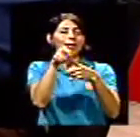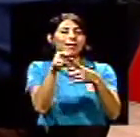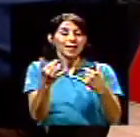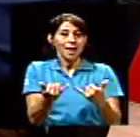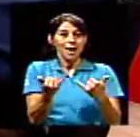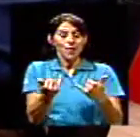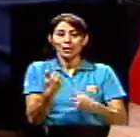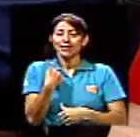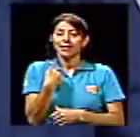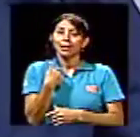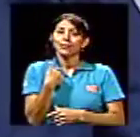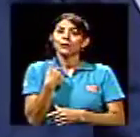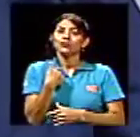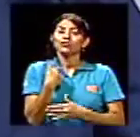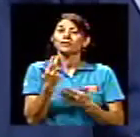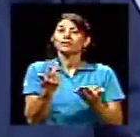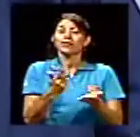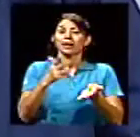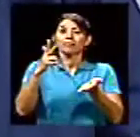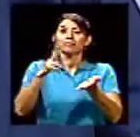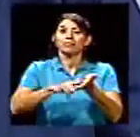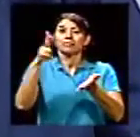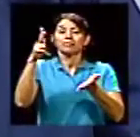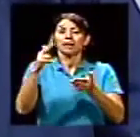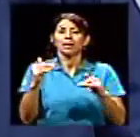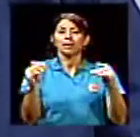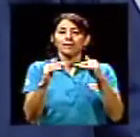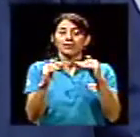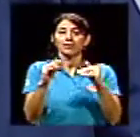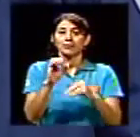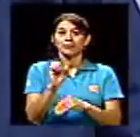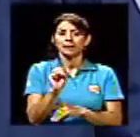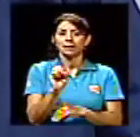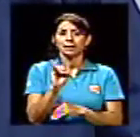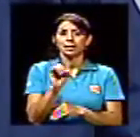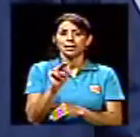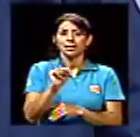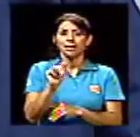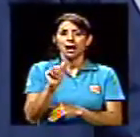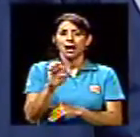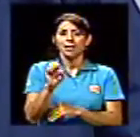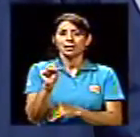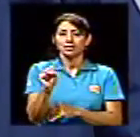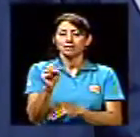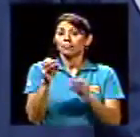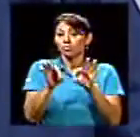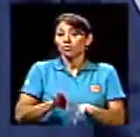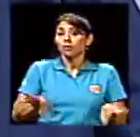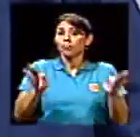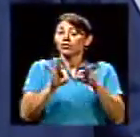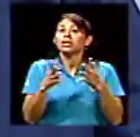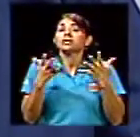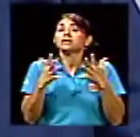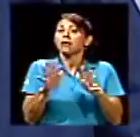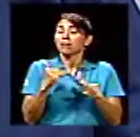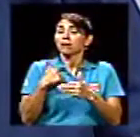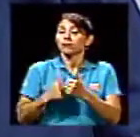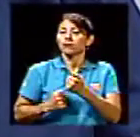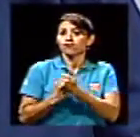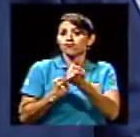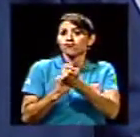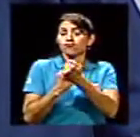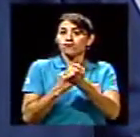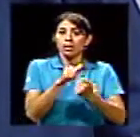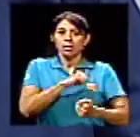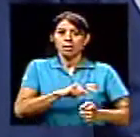es la acreditación en SINAES. Va a ser muy importante. Ahí ya tenemos bastante apoyo de la rectoría y de las